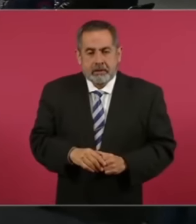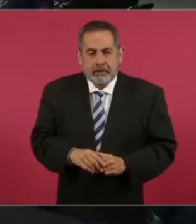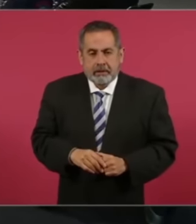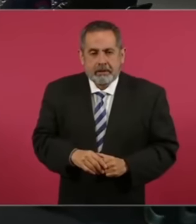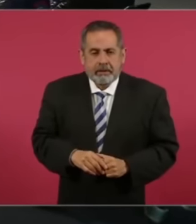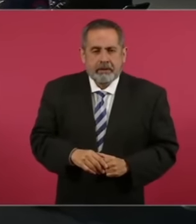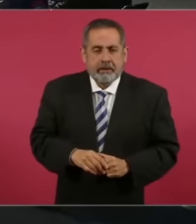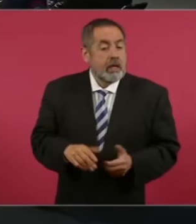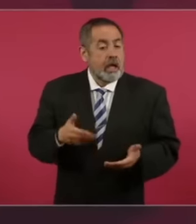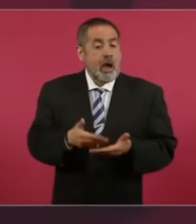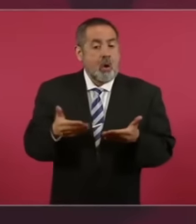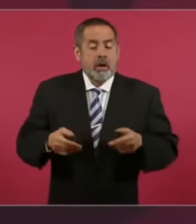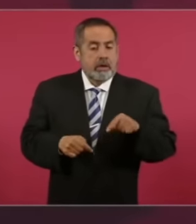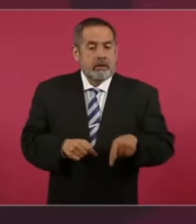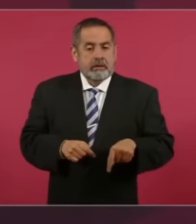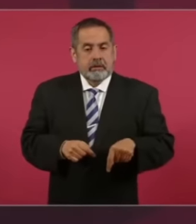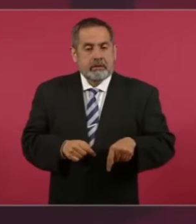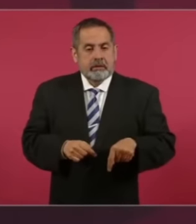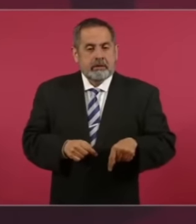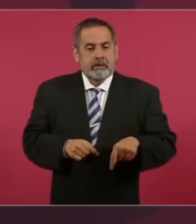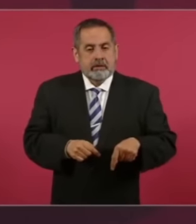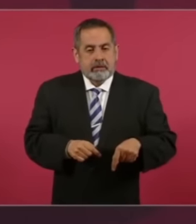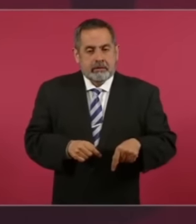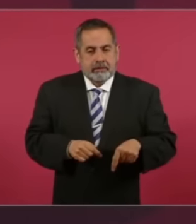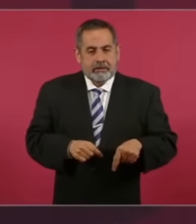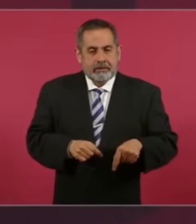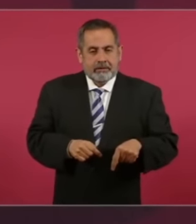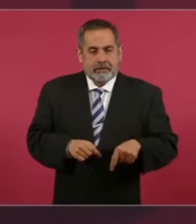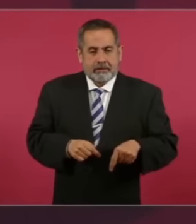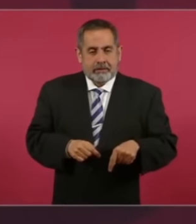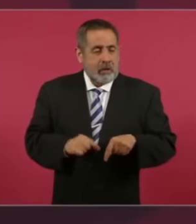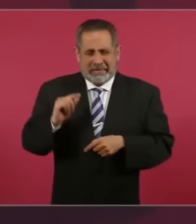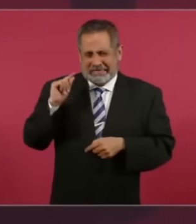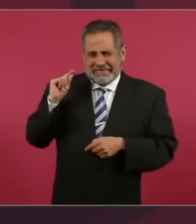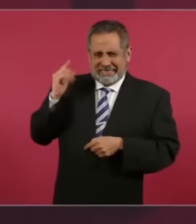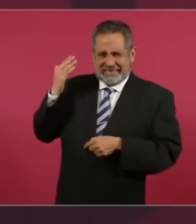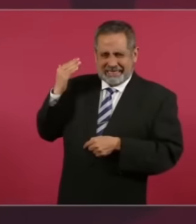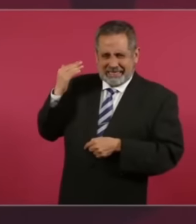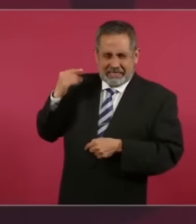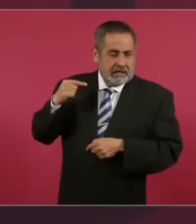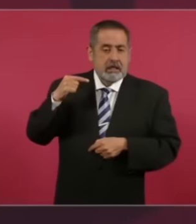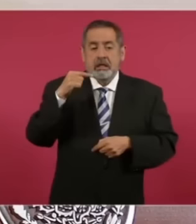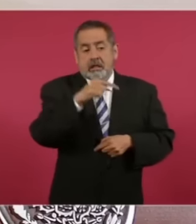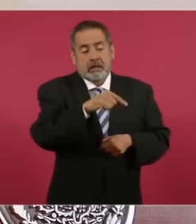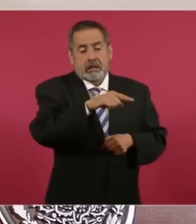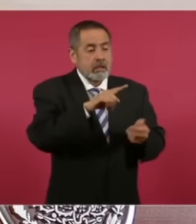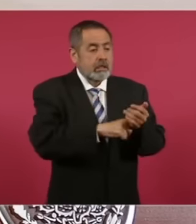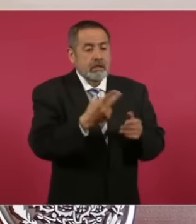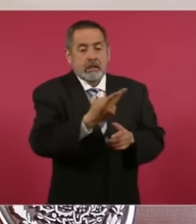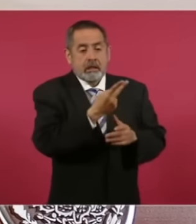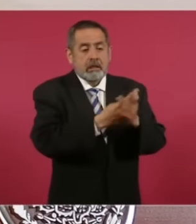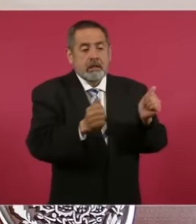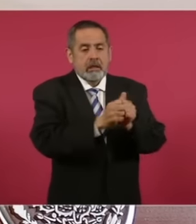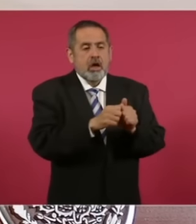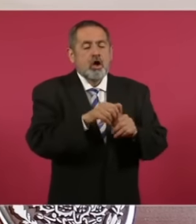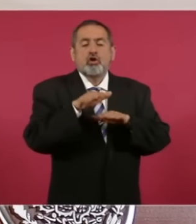Ahora Este Este reciente Es cuando Se llevó a cabo La